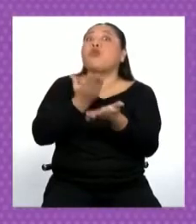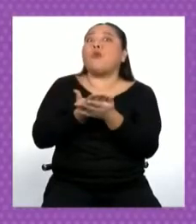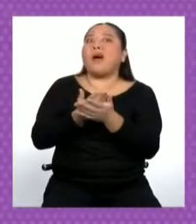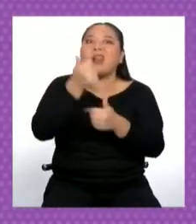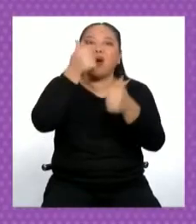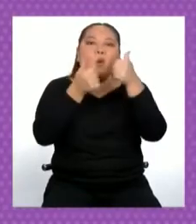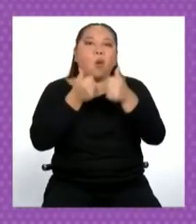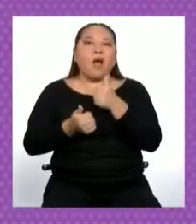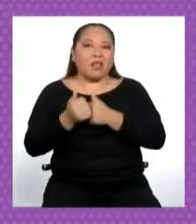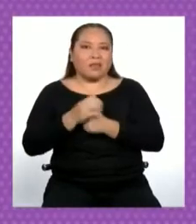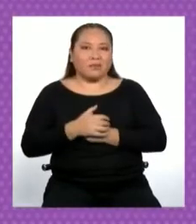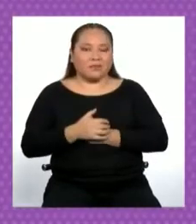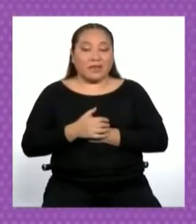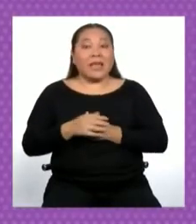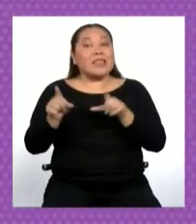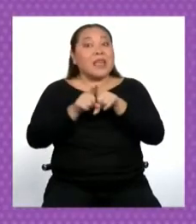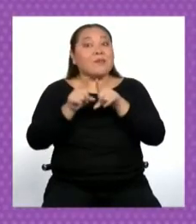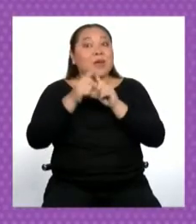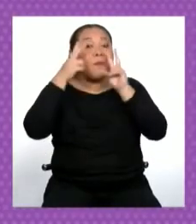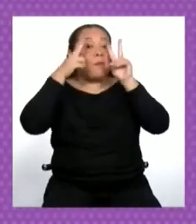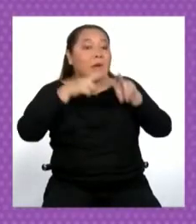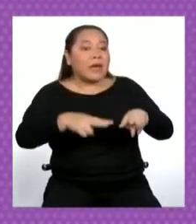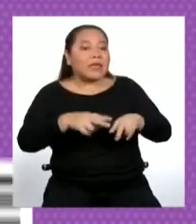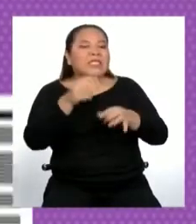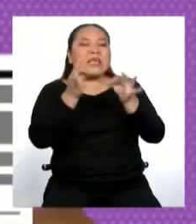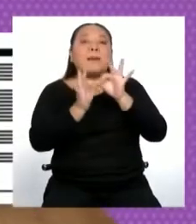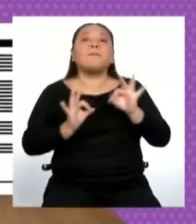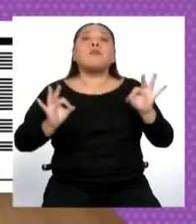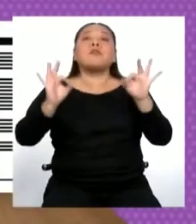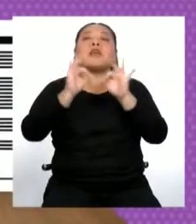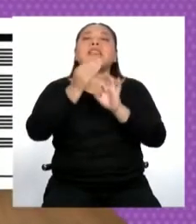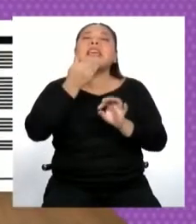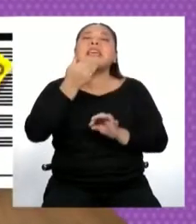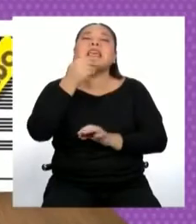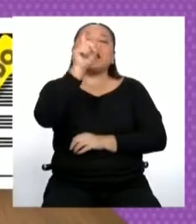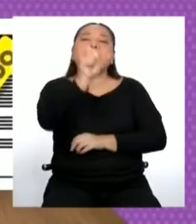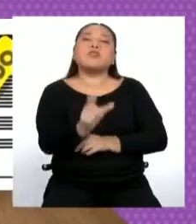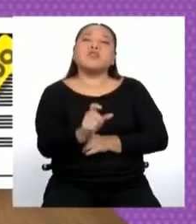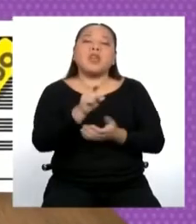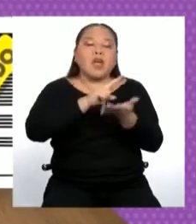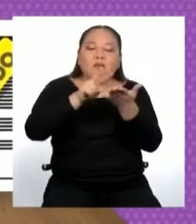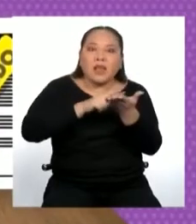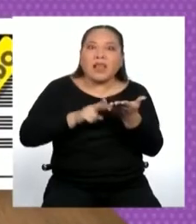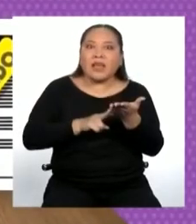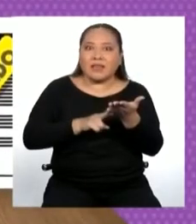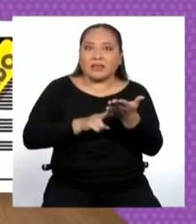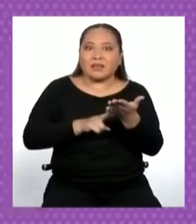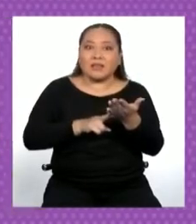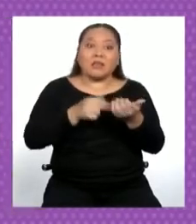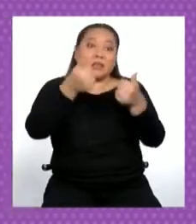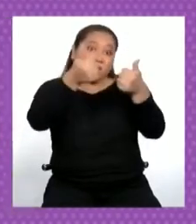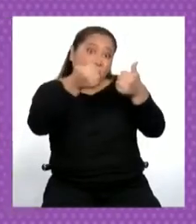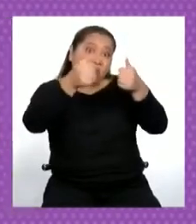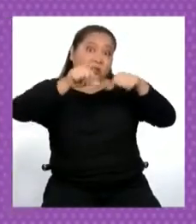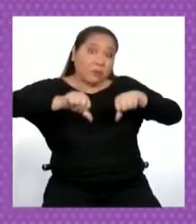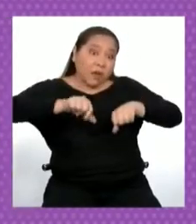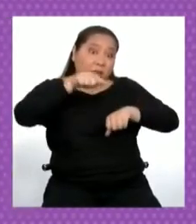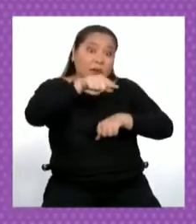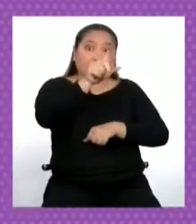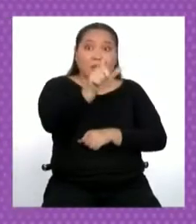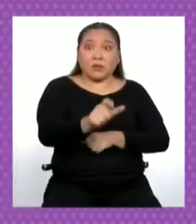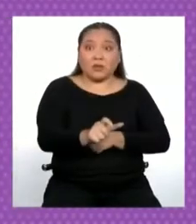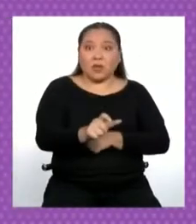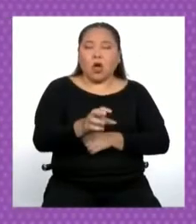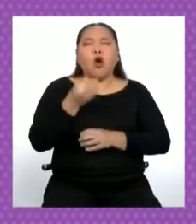destinatario. ¿Por qué es importante? ¿Por qué un texto puede ser inapropiado o apropiado para el receptor? ¿Cómo